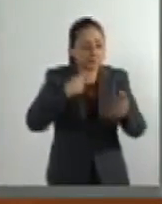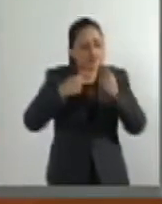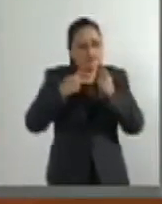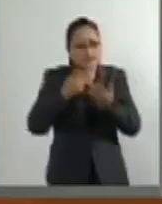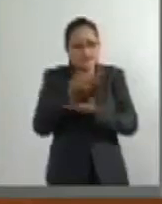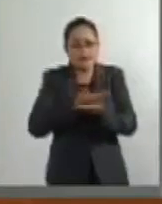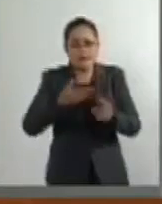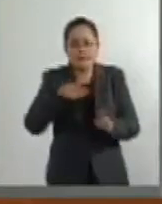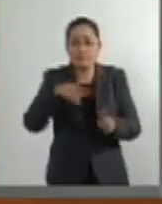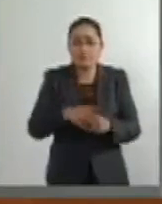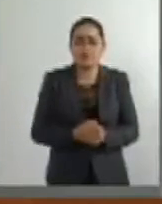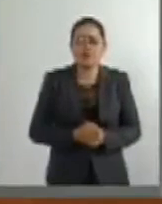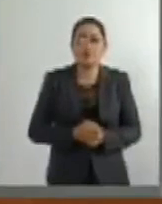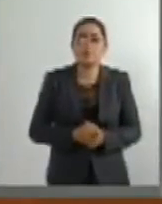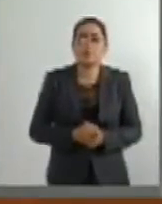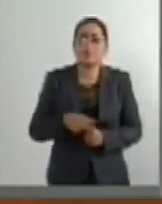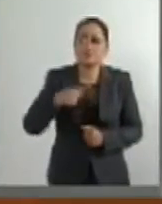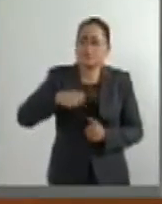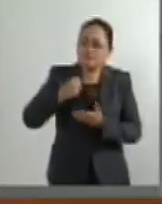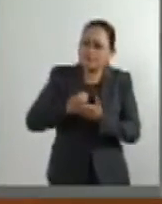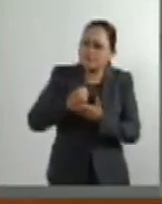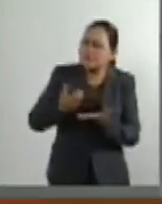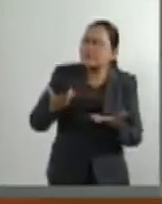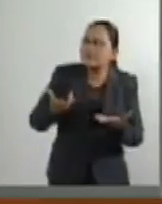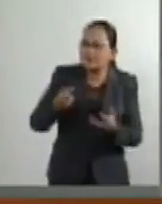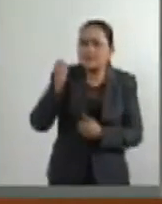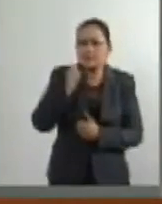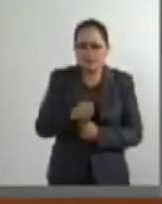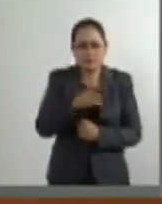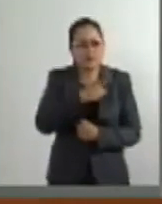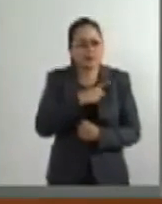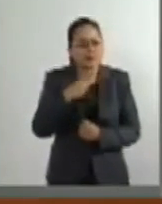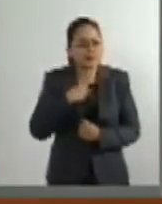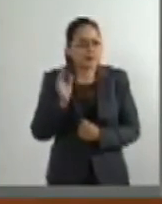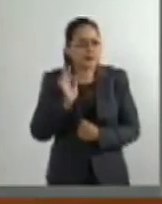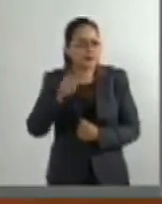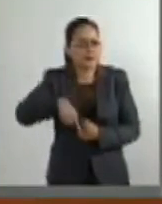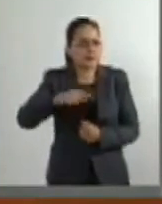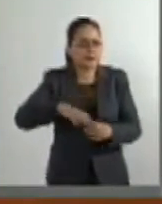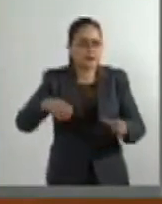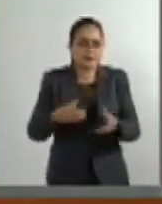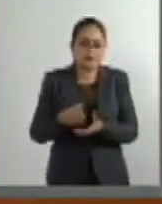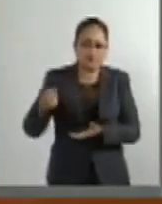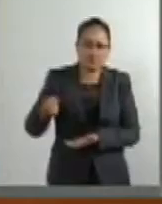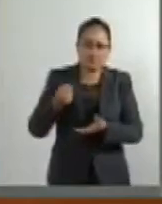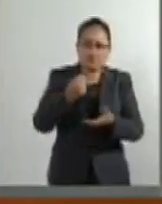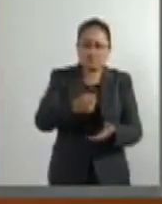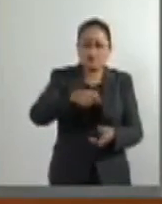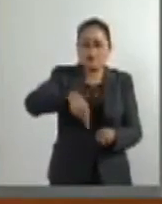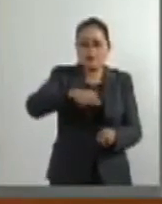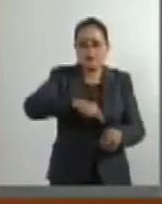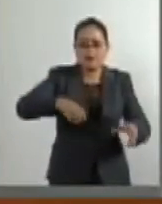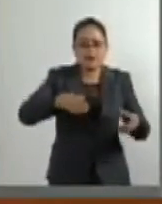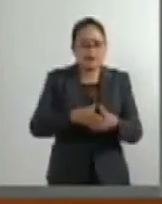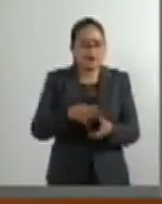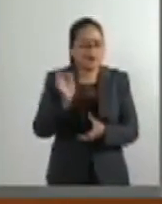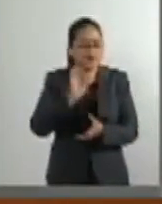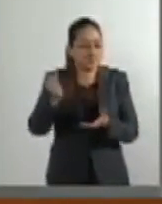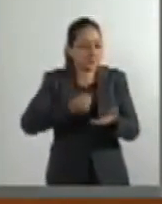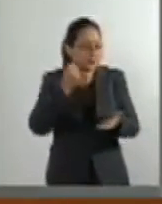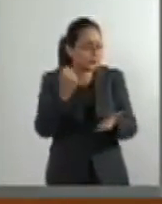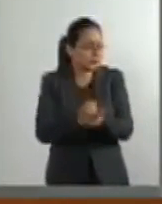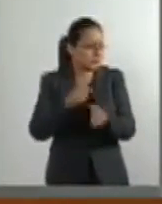lo que fuimos insistentes en que si bien estos recursos ya están etiquetados y en el caso de aprobarse